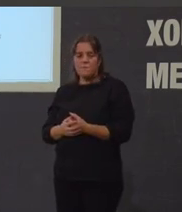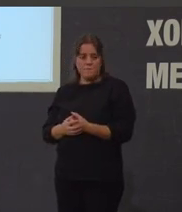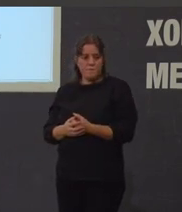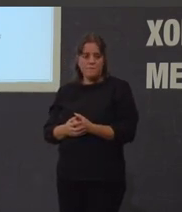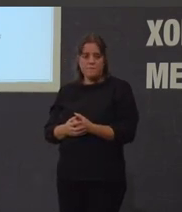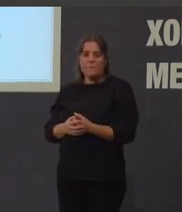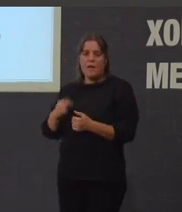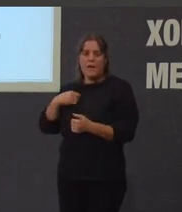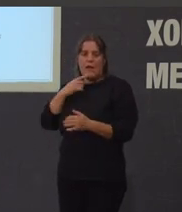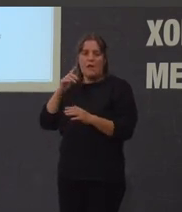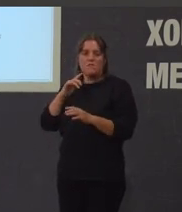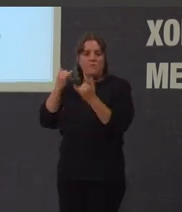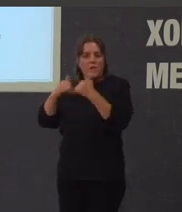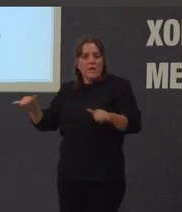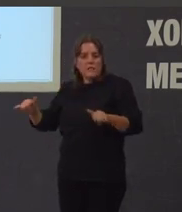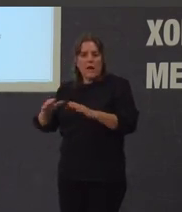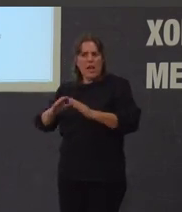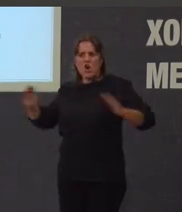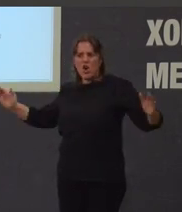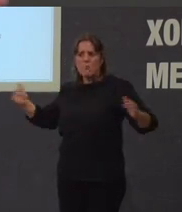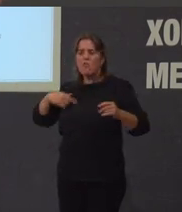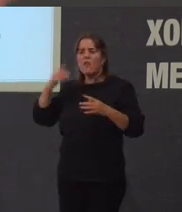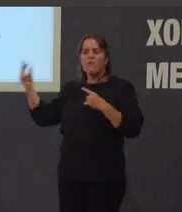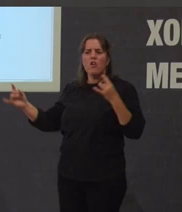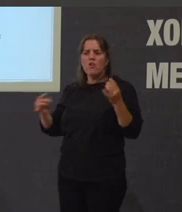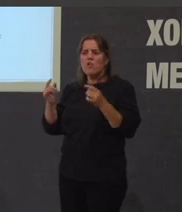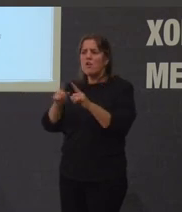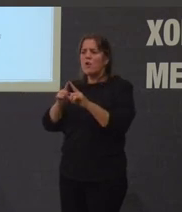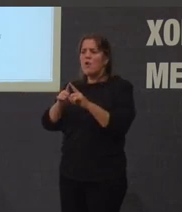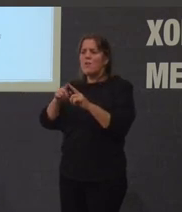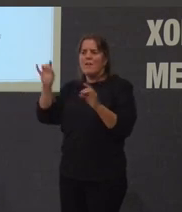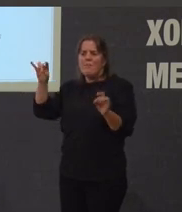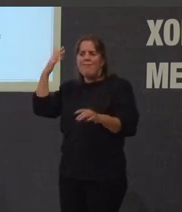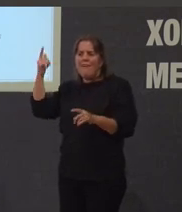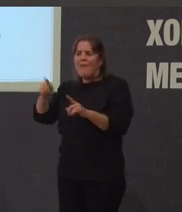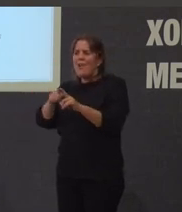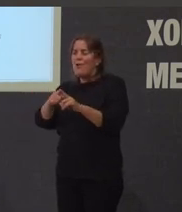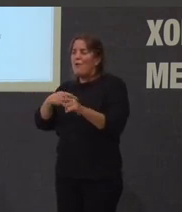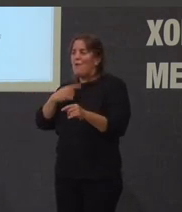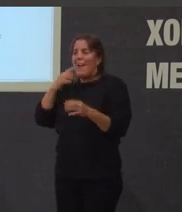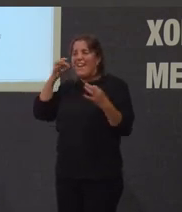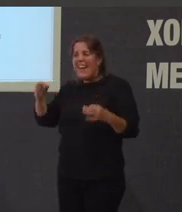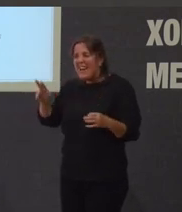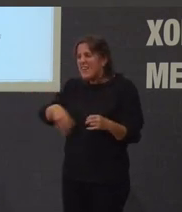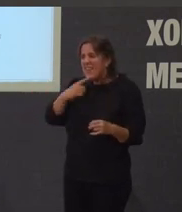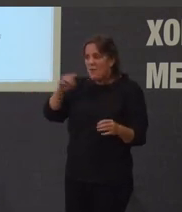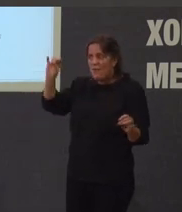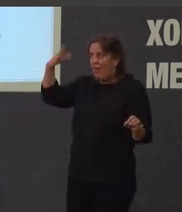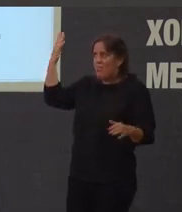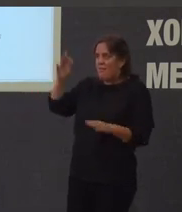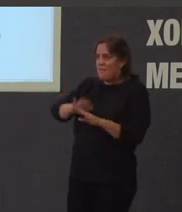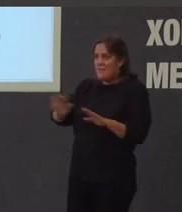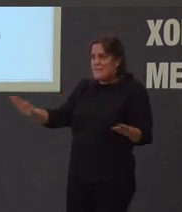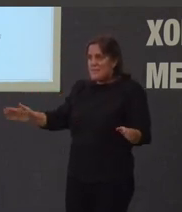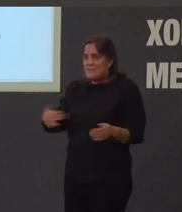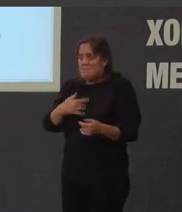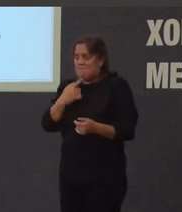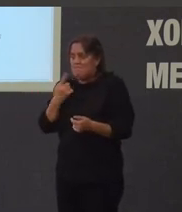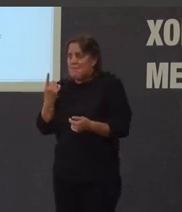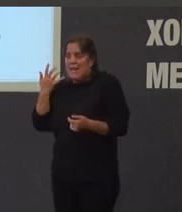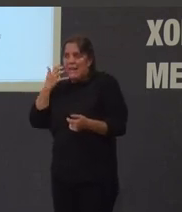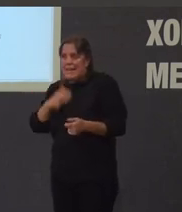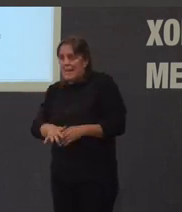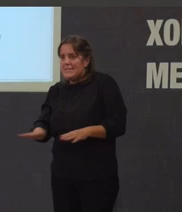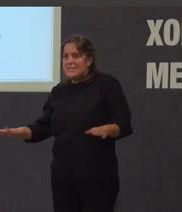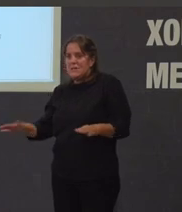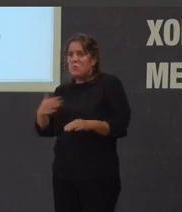macro rituais no que o folclore radicalmente inventado era unha fantasía galaica rarísima digamos que non tiña ningún tipo